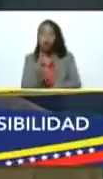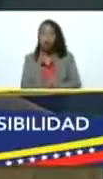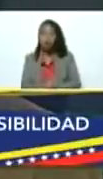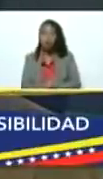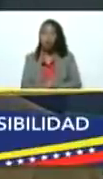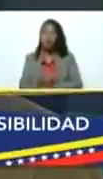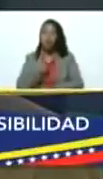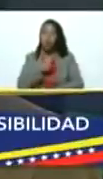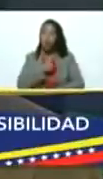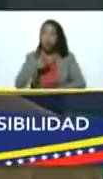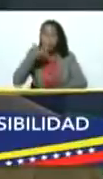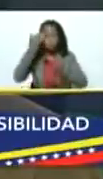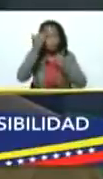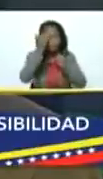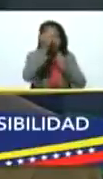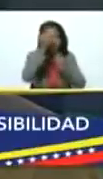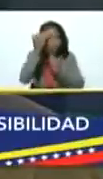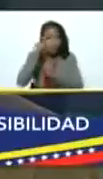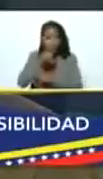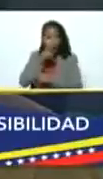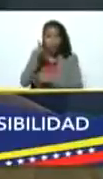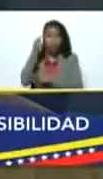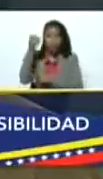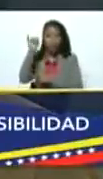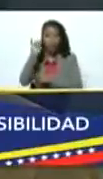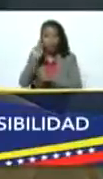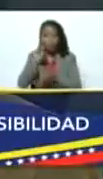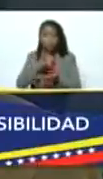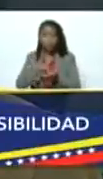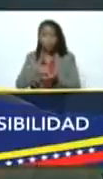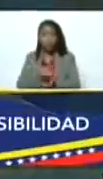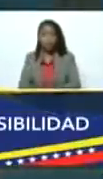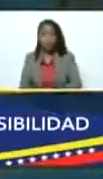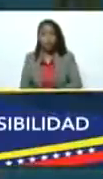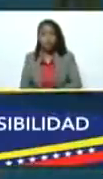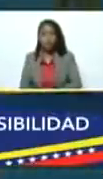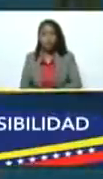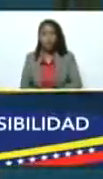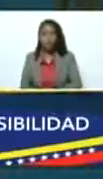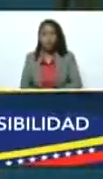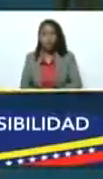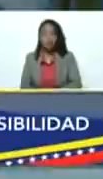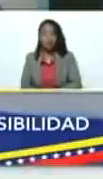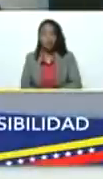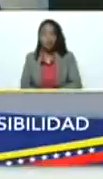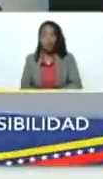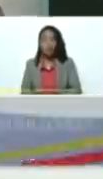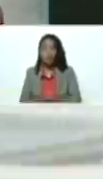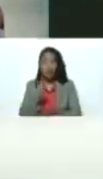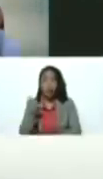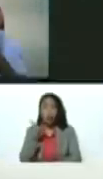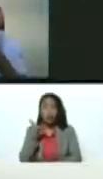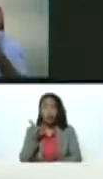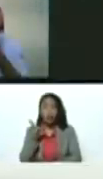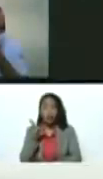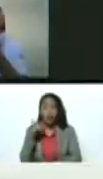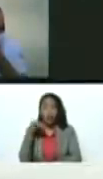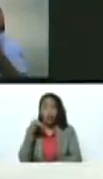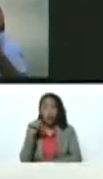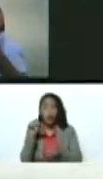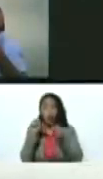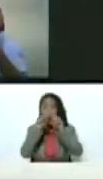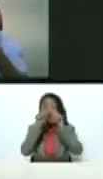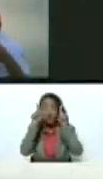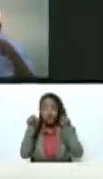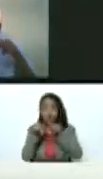saludar. Allá tenemos, ¿verdad? Allá tenemos. Pusieron en los cuadritos